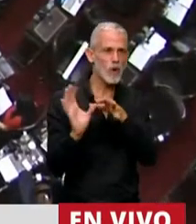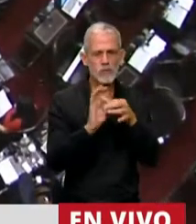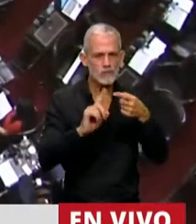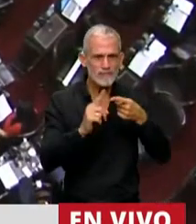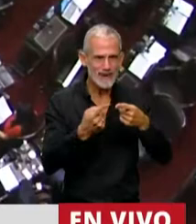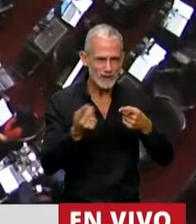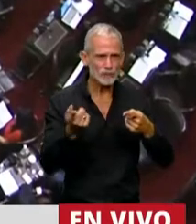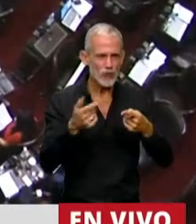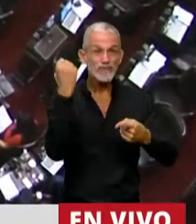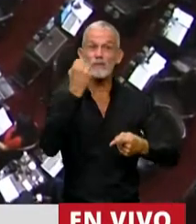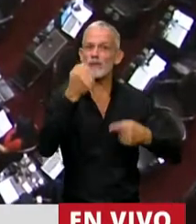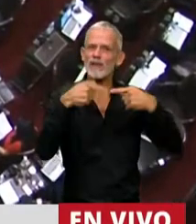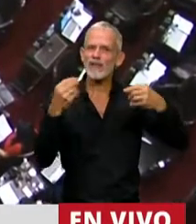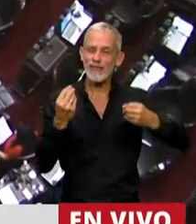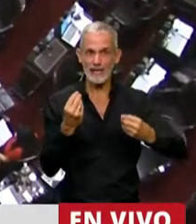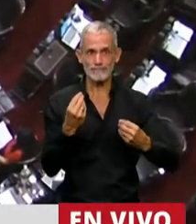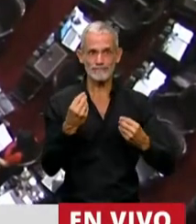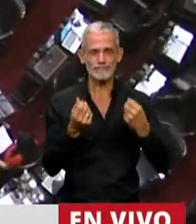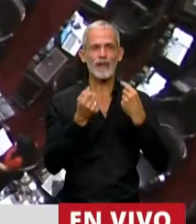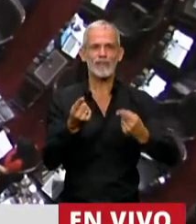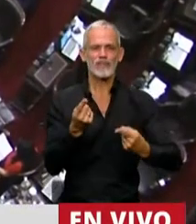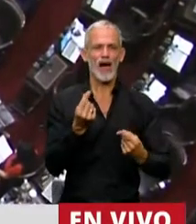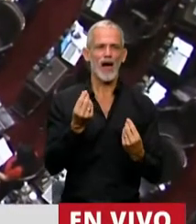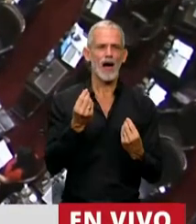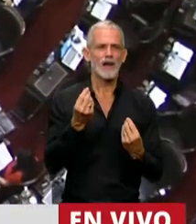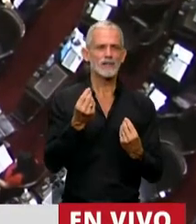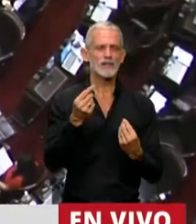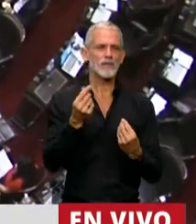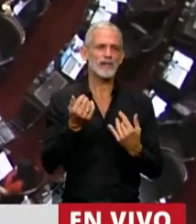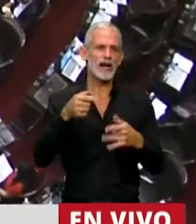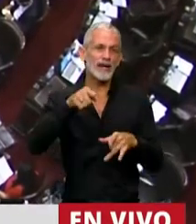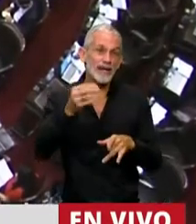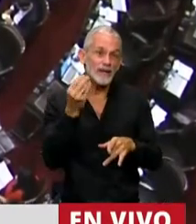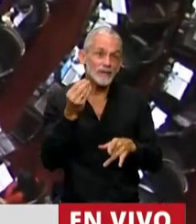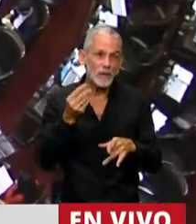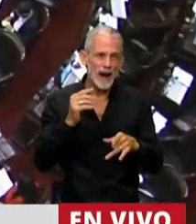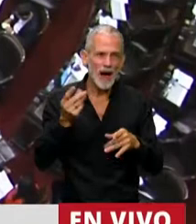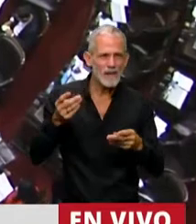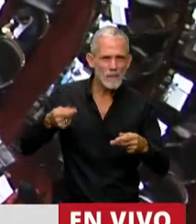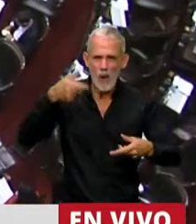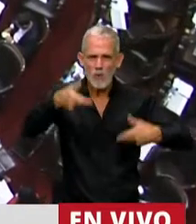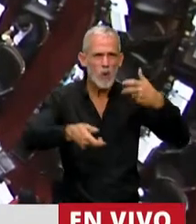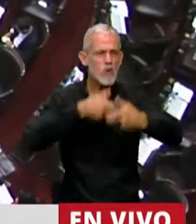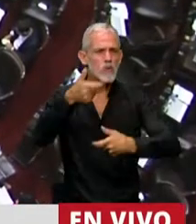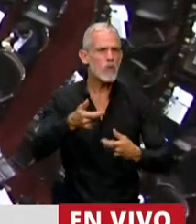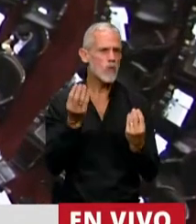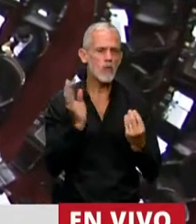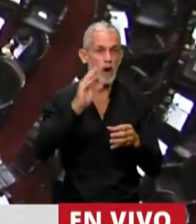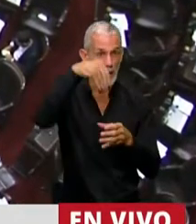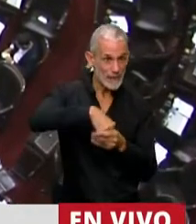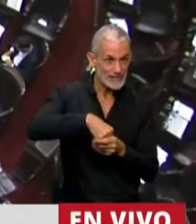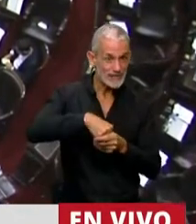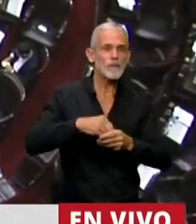importante que va a resultar poder ir creciendo en el financiamiento como participación